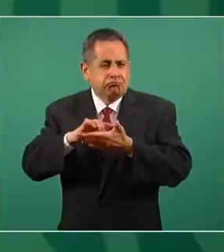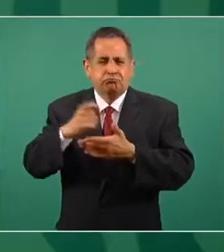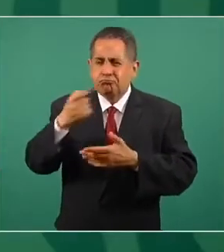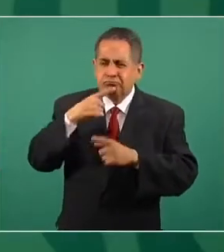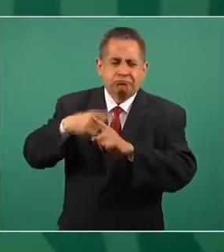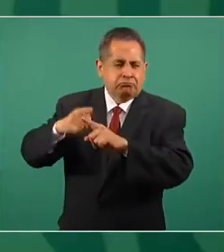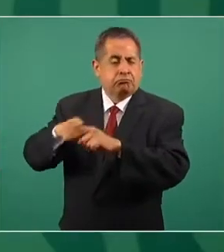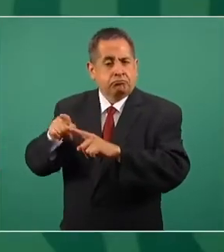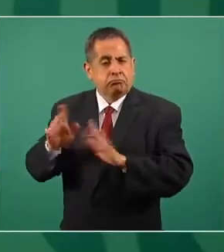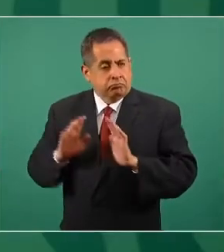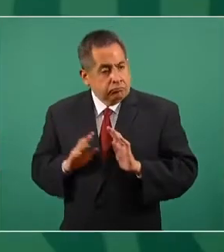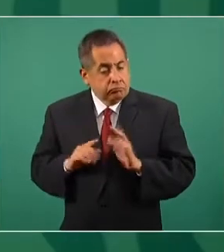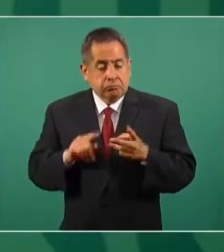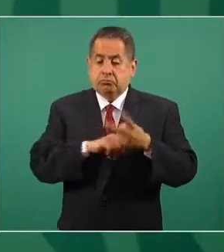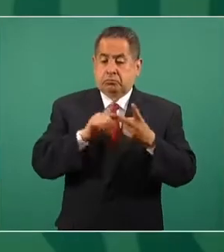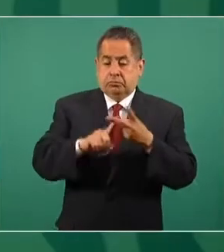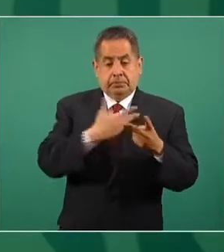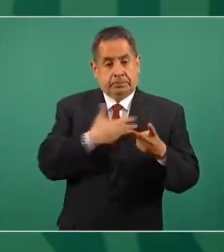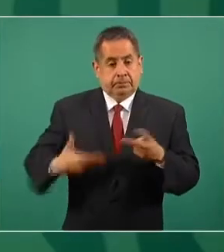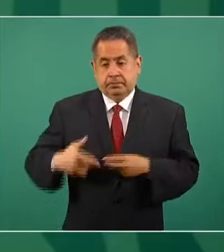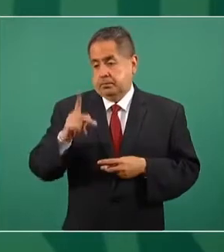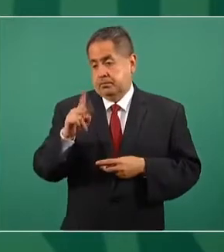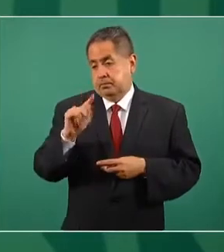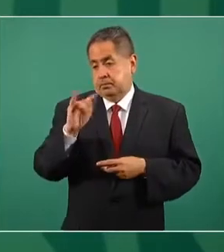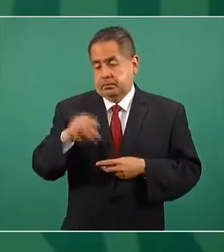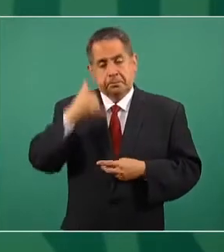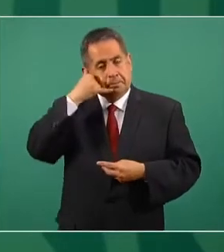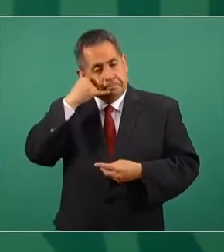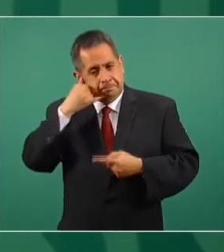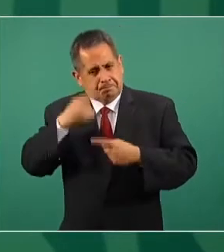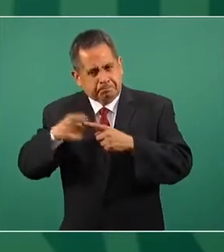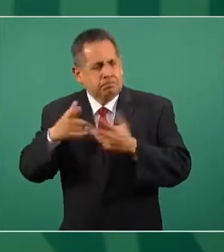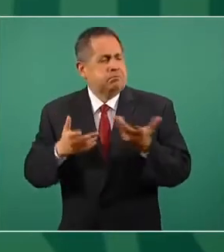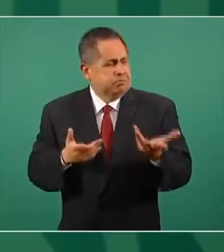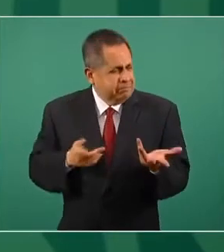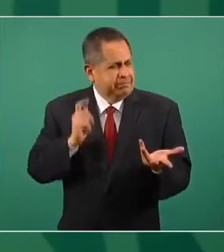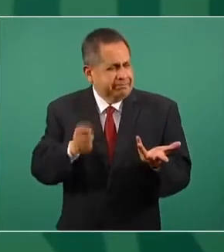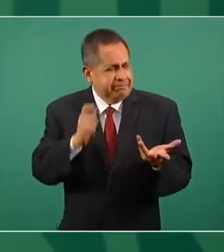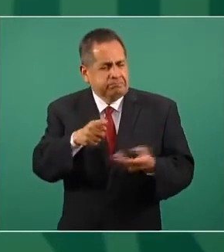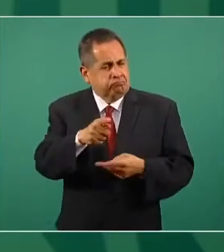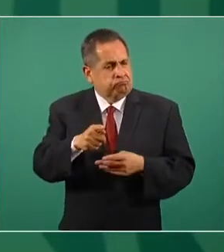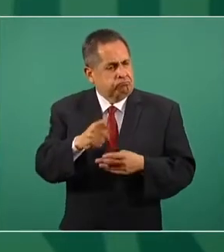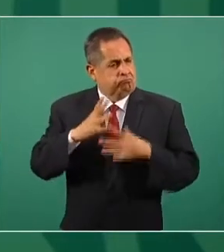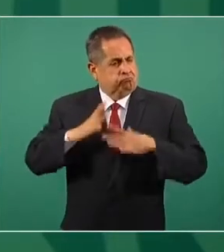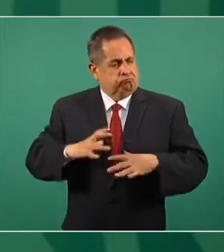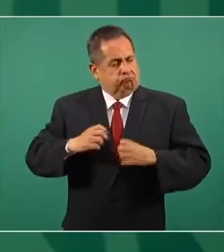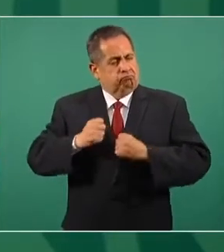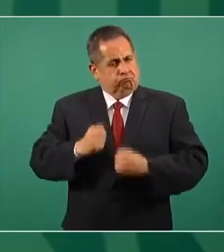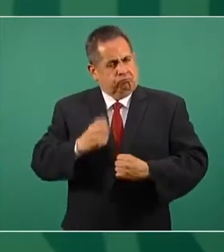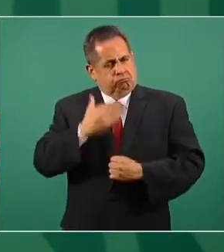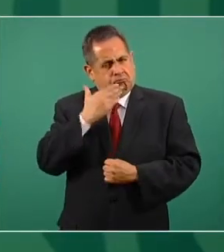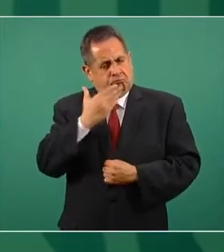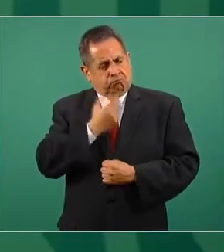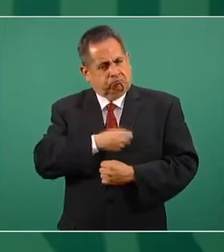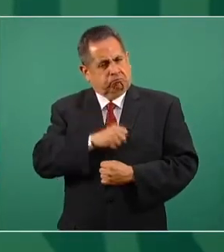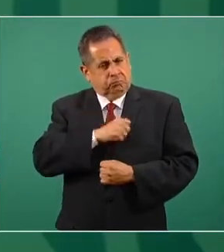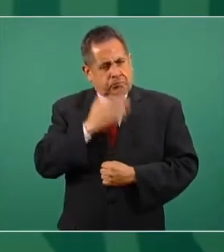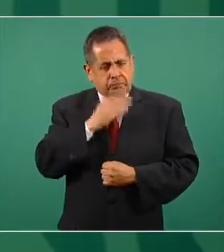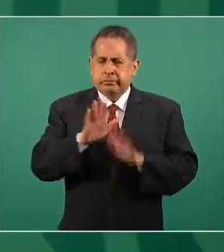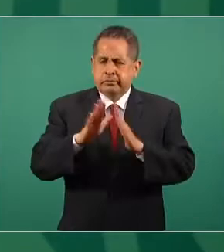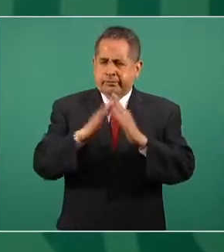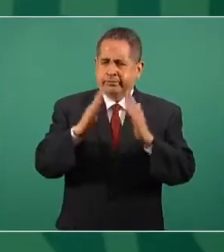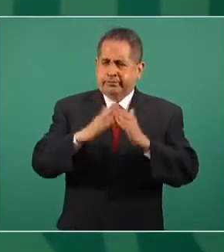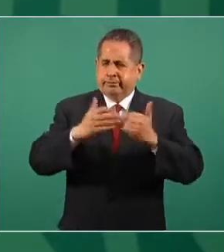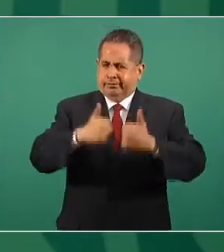presidente Putin en esta llamada. En fin, ha estado en confinamiento, sí,